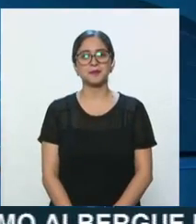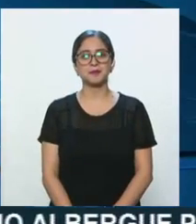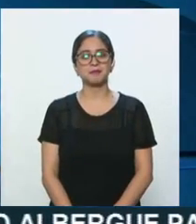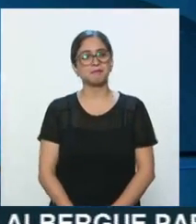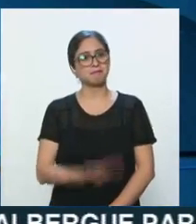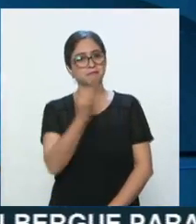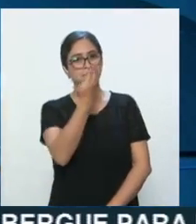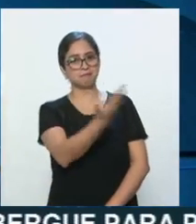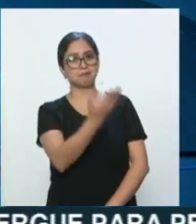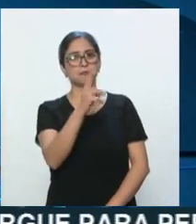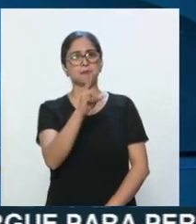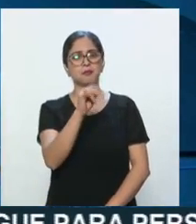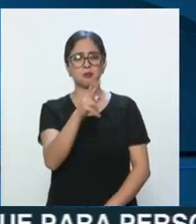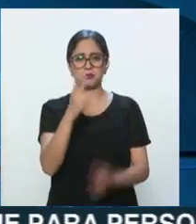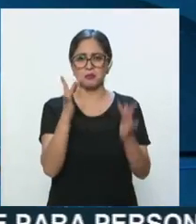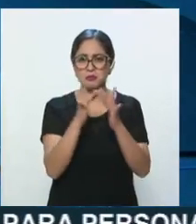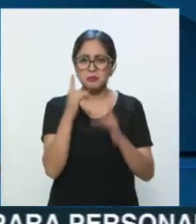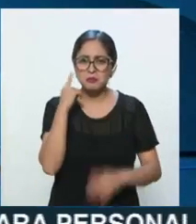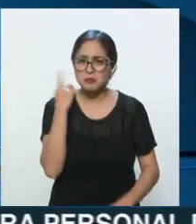Adelante, Víctor, ¿me escuchas?